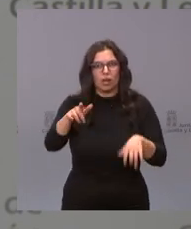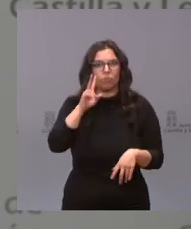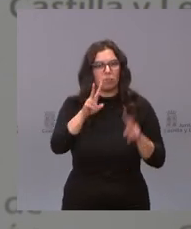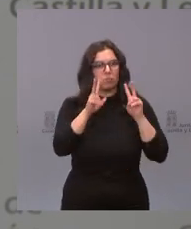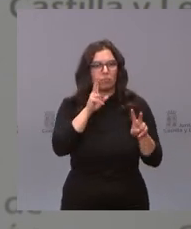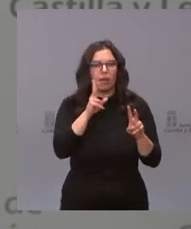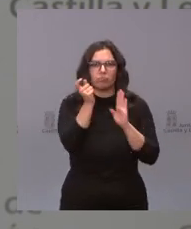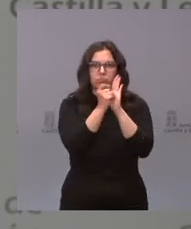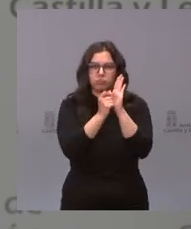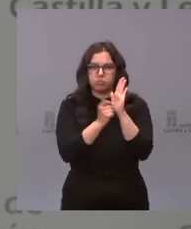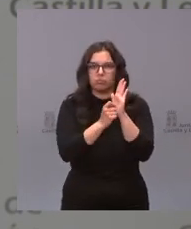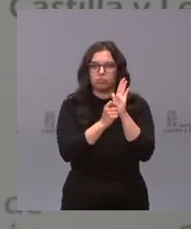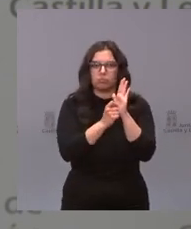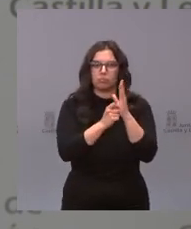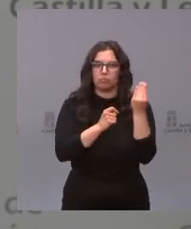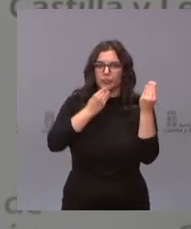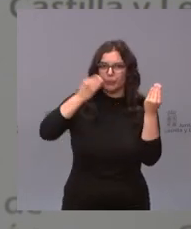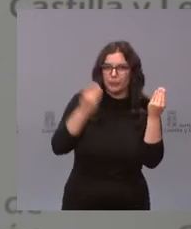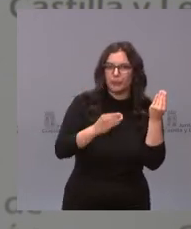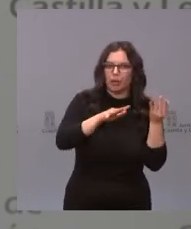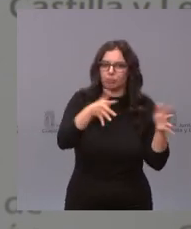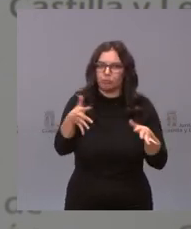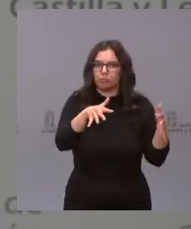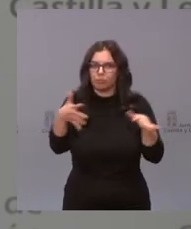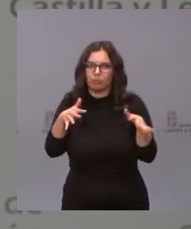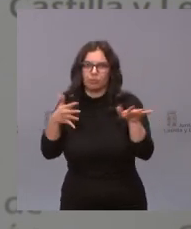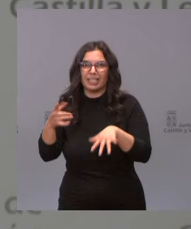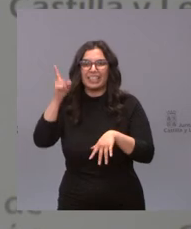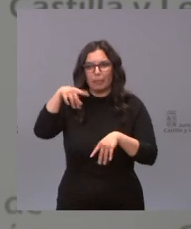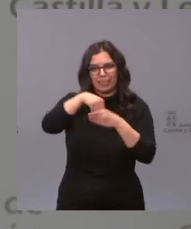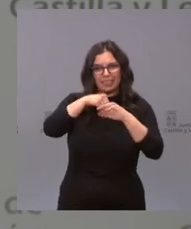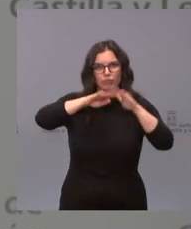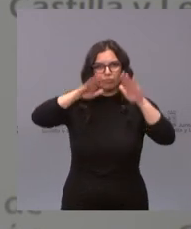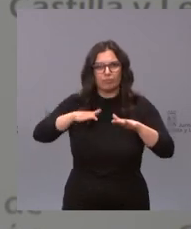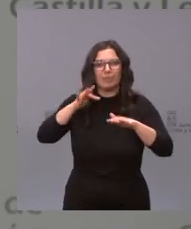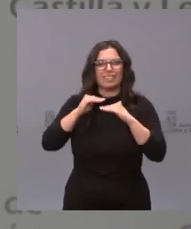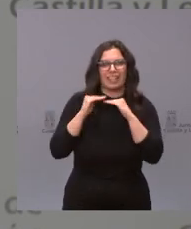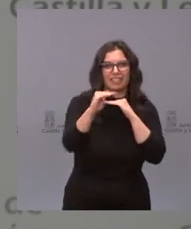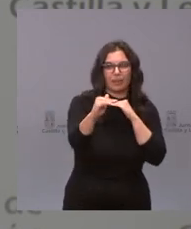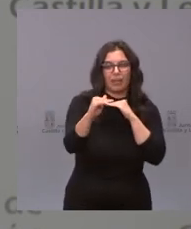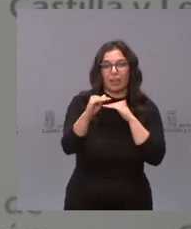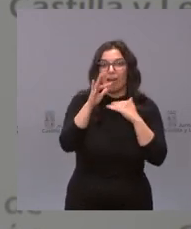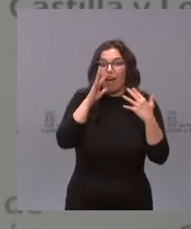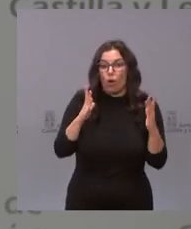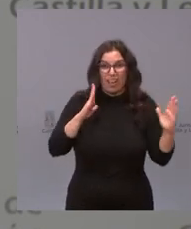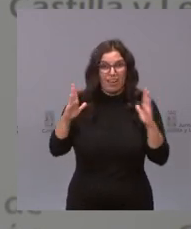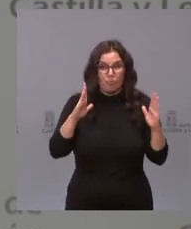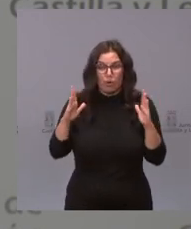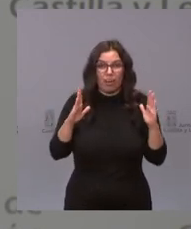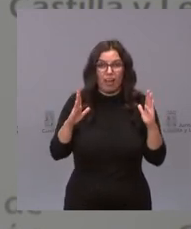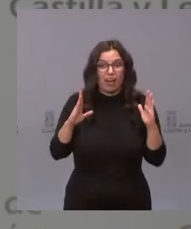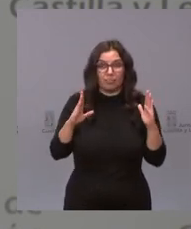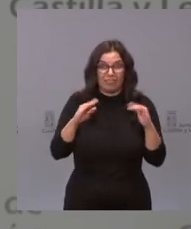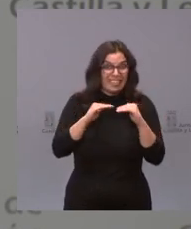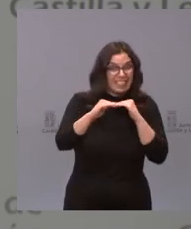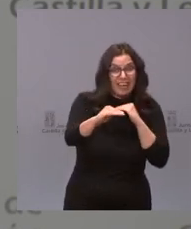viendo que hay un buen acuerdo que hay una buena ejecución y que hay lealtad y estabilidad creo que en un momento como el actual esas palabras